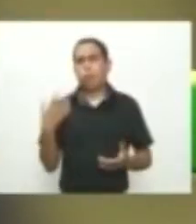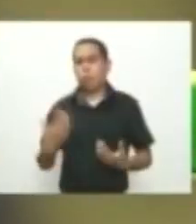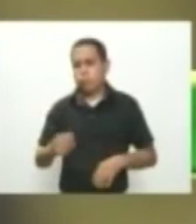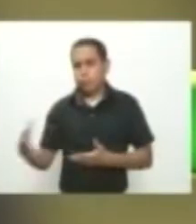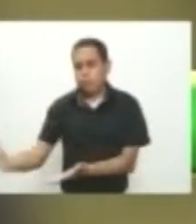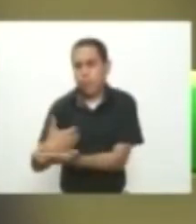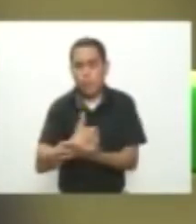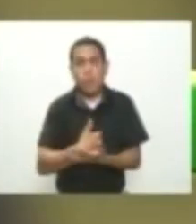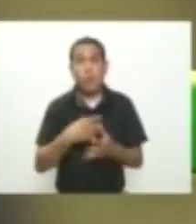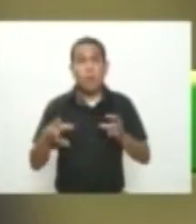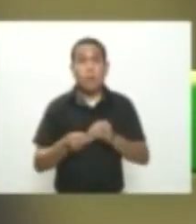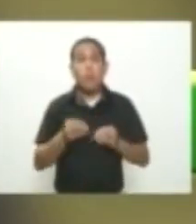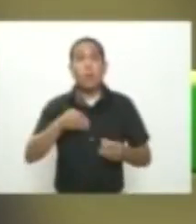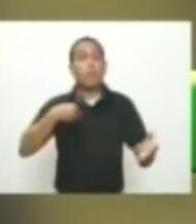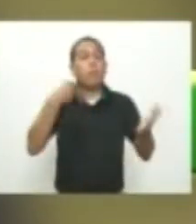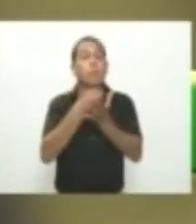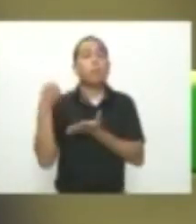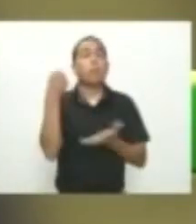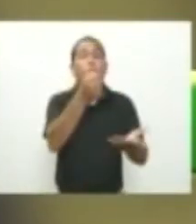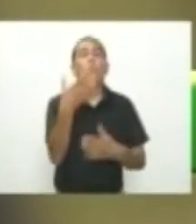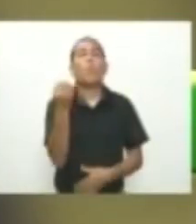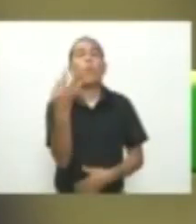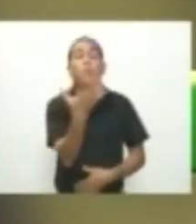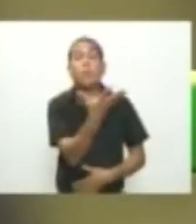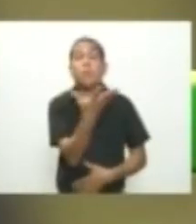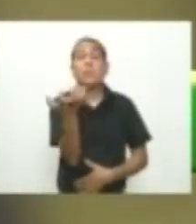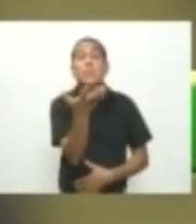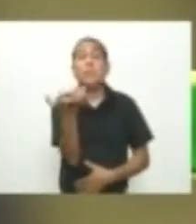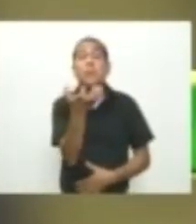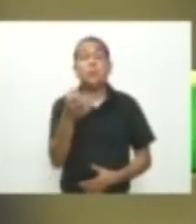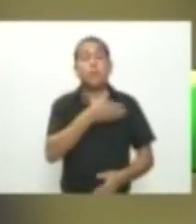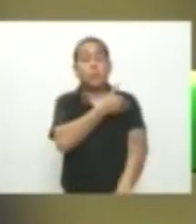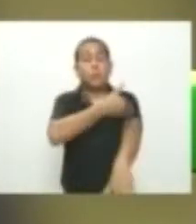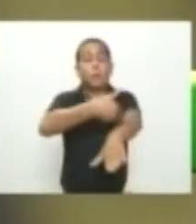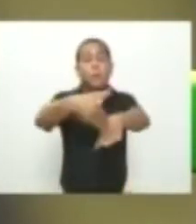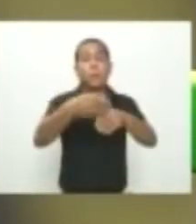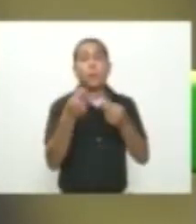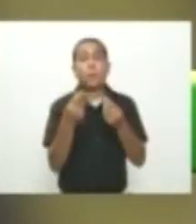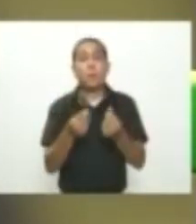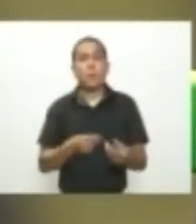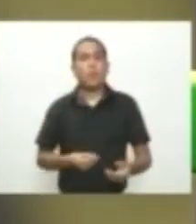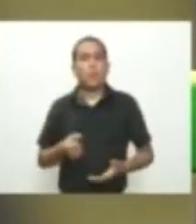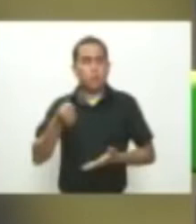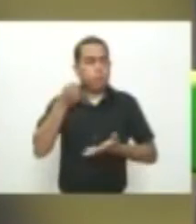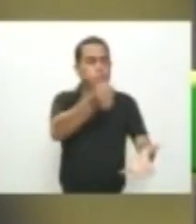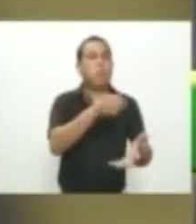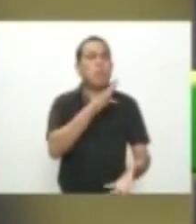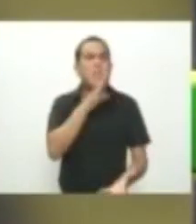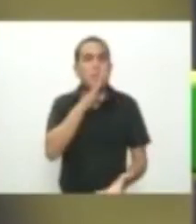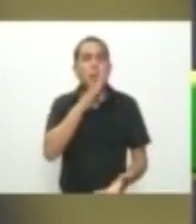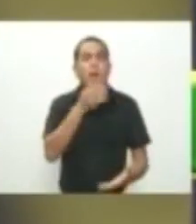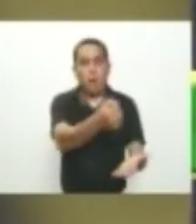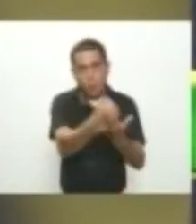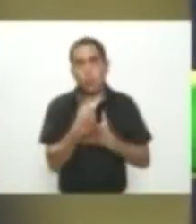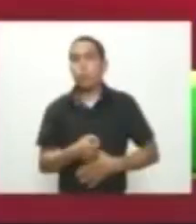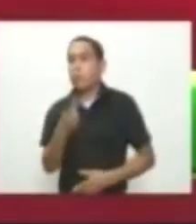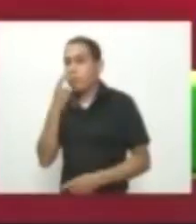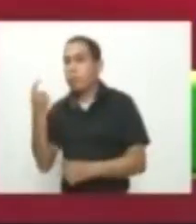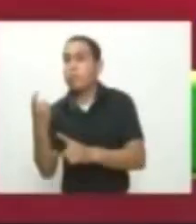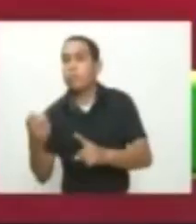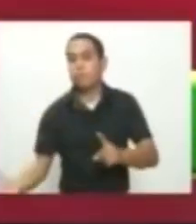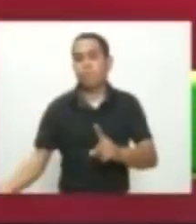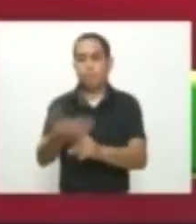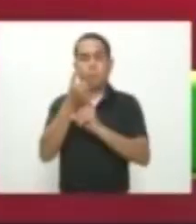ofrece una recompensa de hasta 500 millones de pesos se mueve en zona rural de los departamentos de Sucre y Córdoba